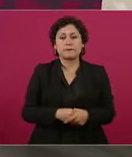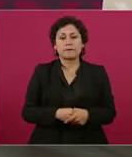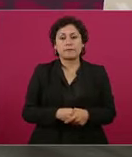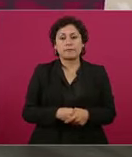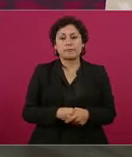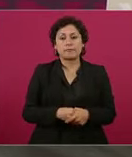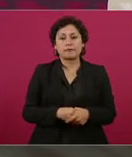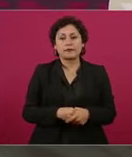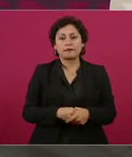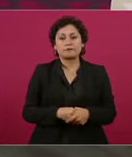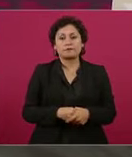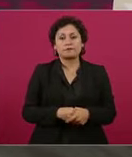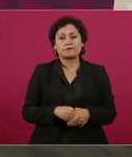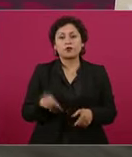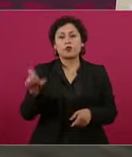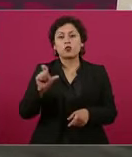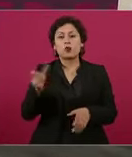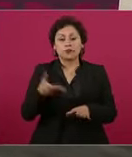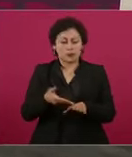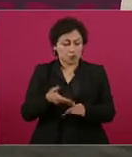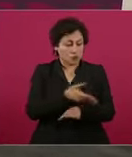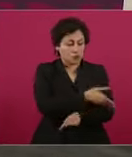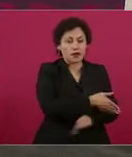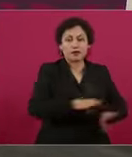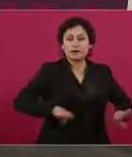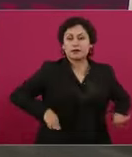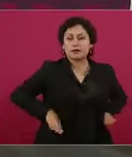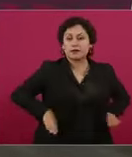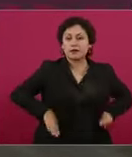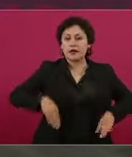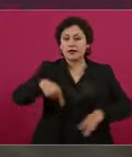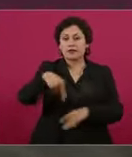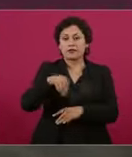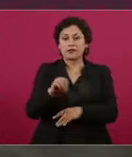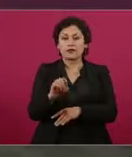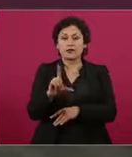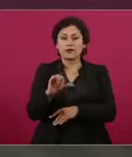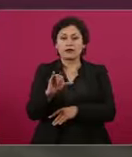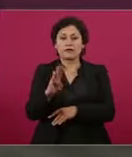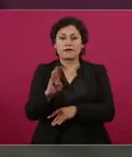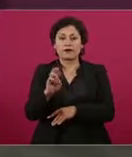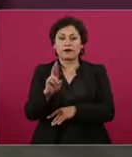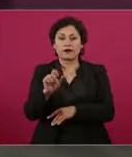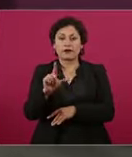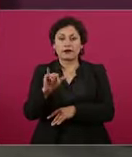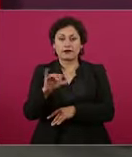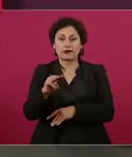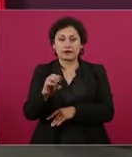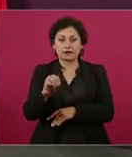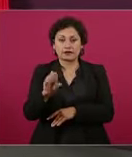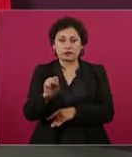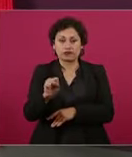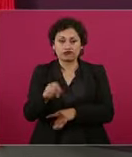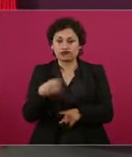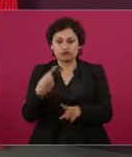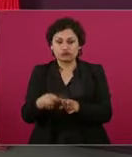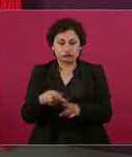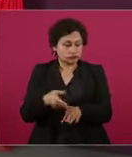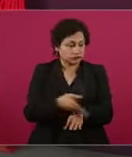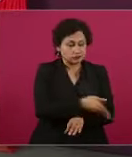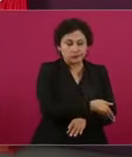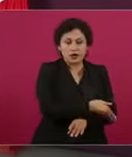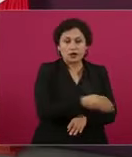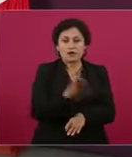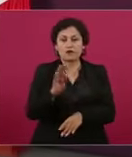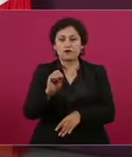del neoliberalismo, desde que Fox tomó la decisión